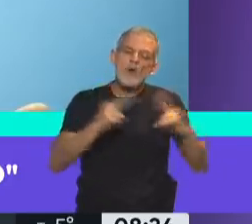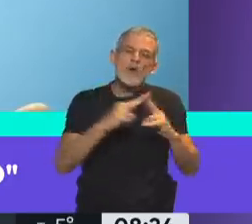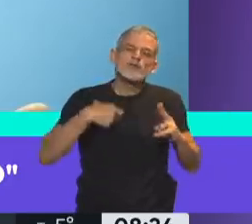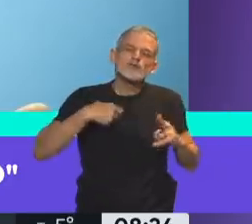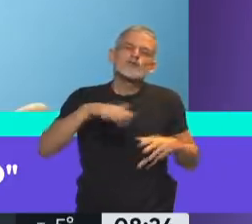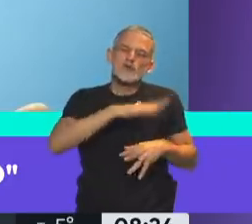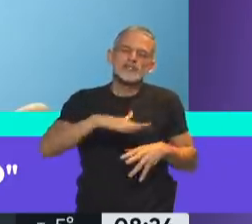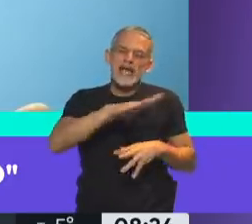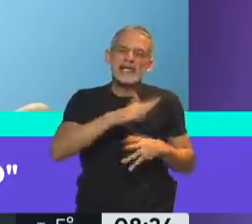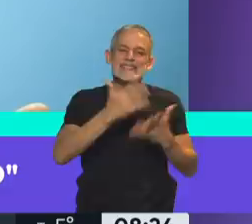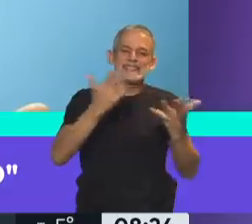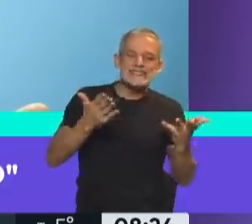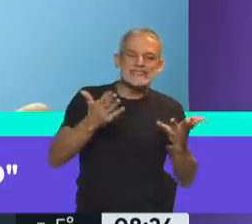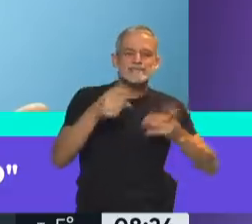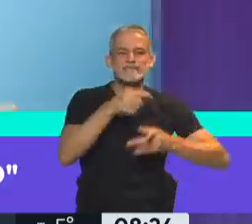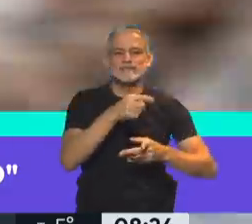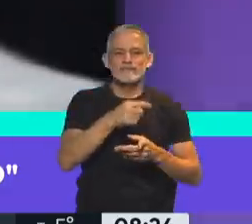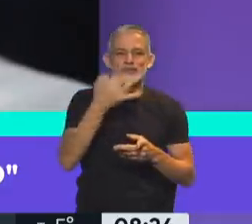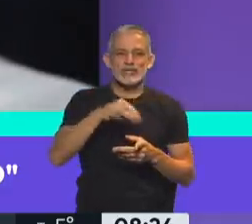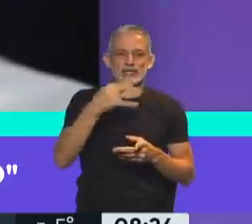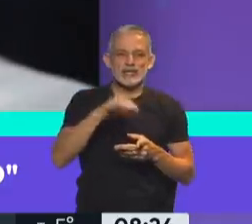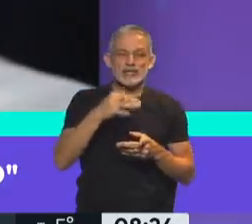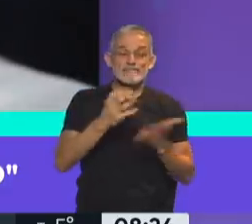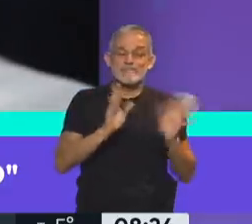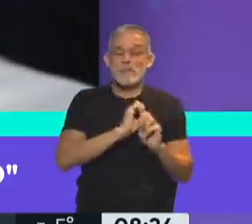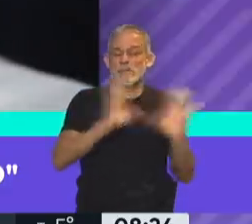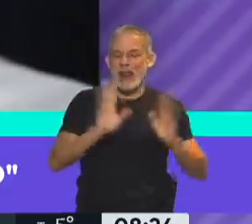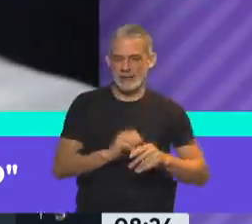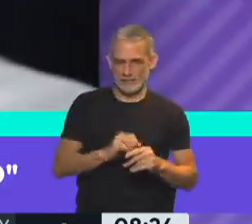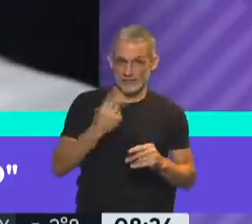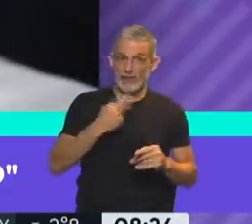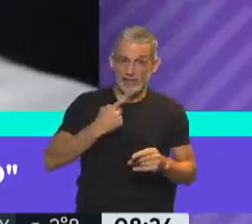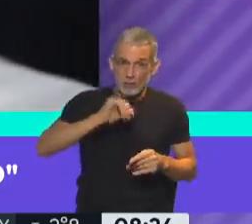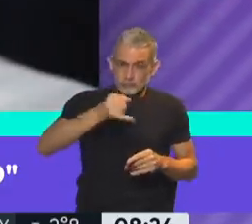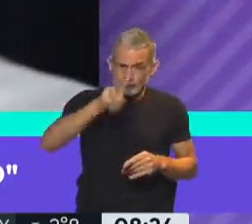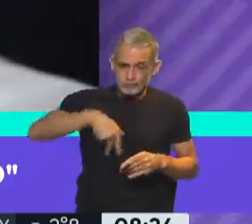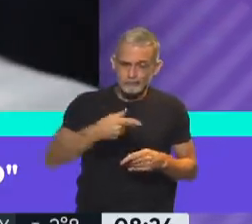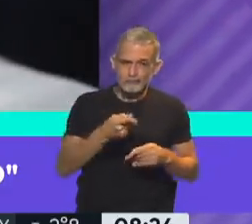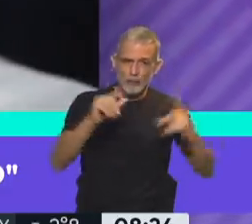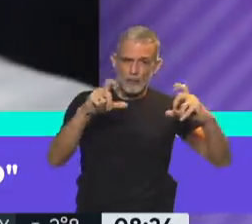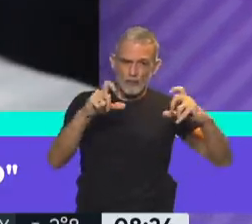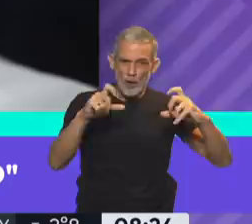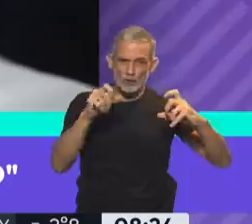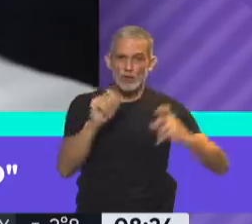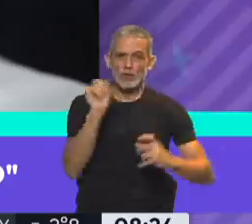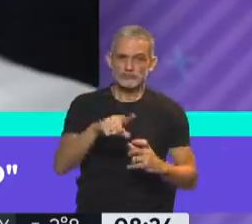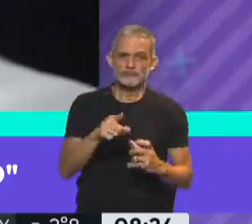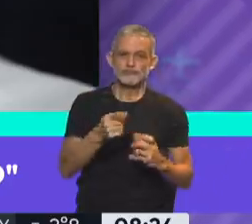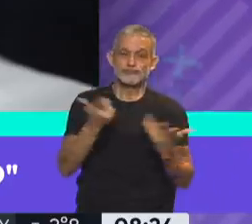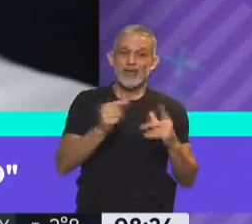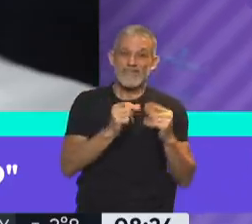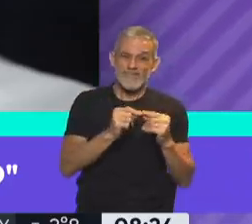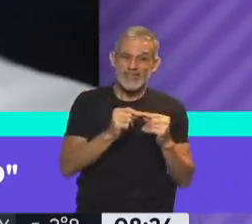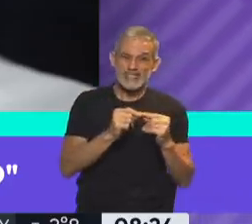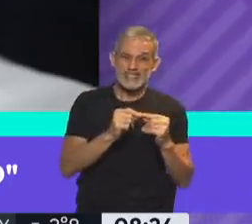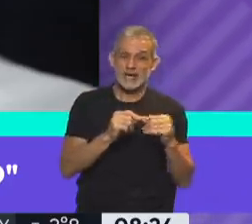que no debería haber ocurrido reconociendo de esta manera que la foto y la fecha, se